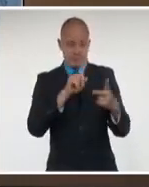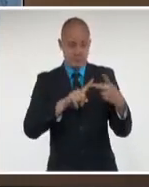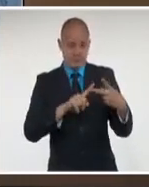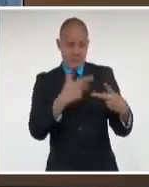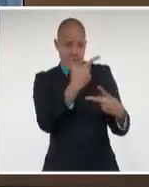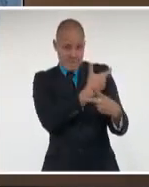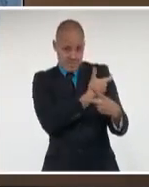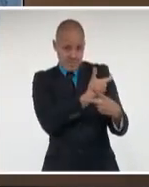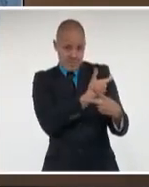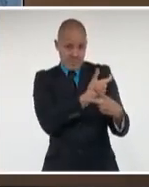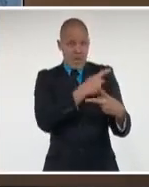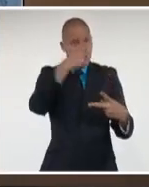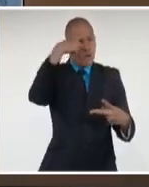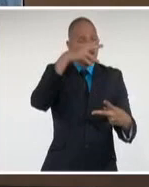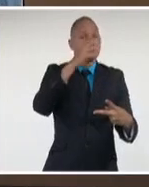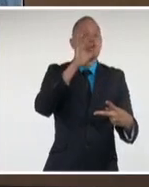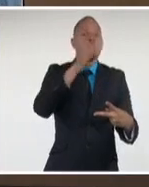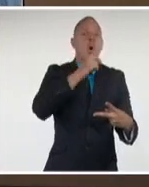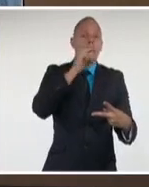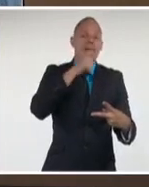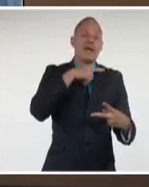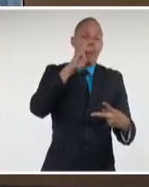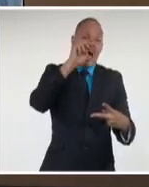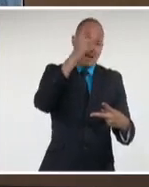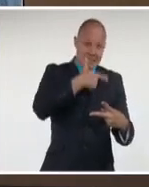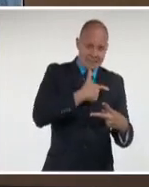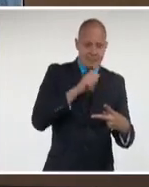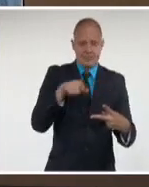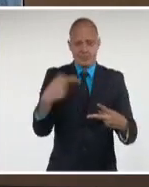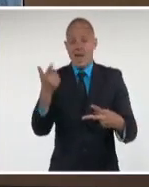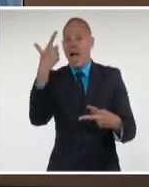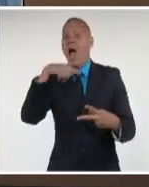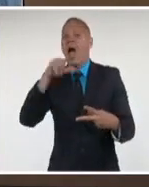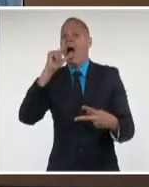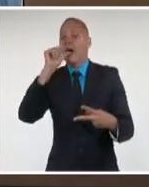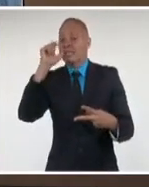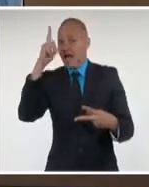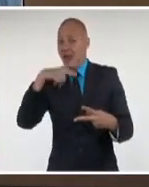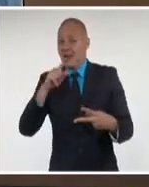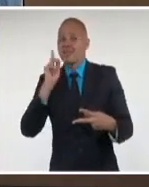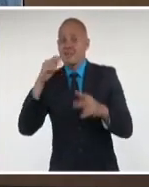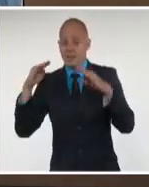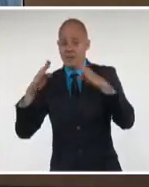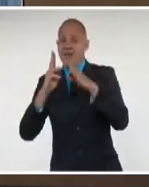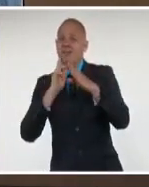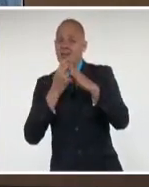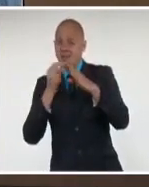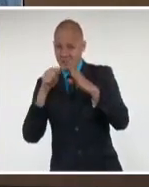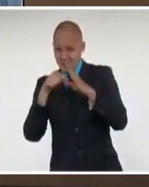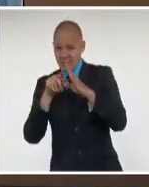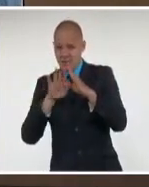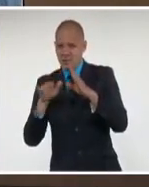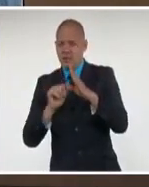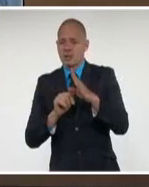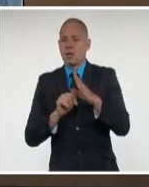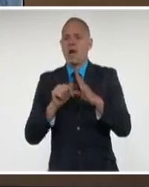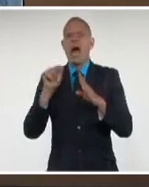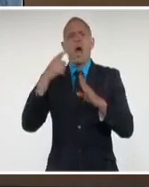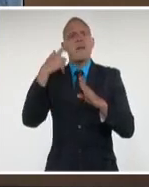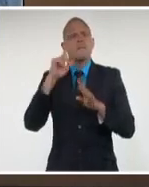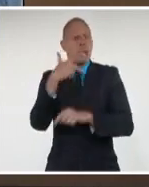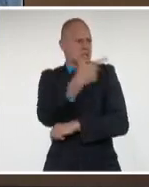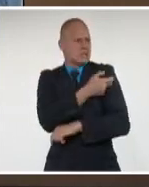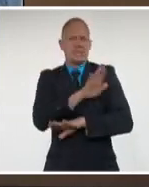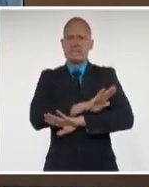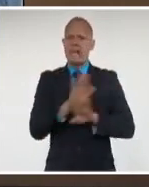confieren inmunidad esterilizante. De hecho, hoy ninguna vacuna en el mundo tiene esa virtud. Usted se puede